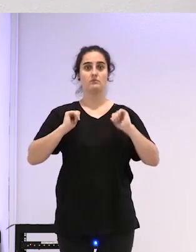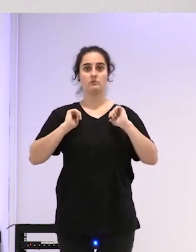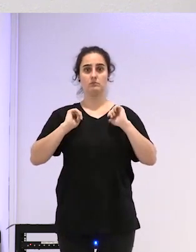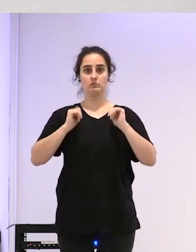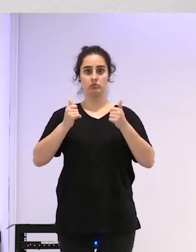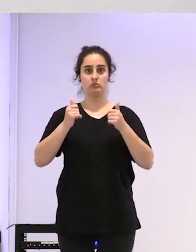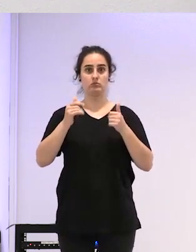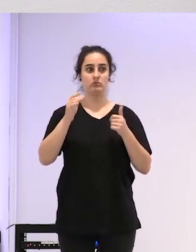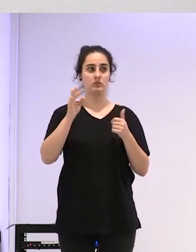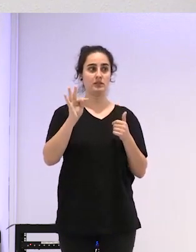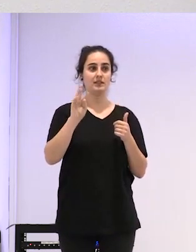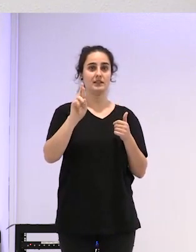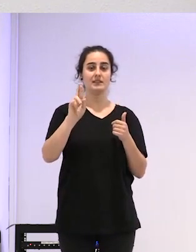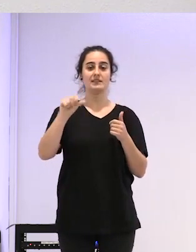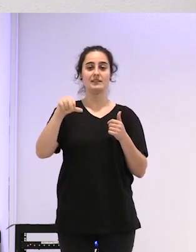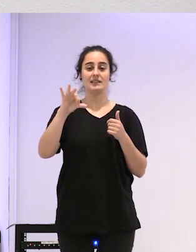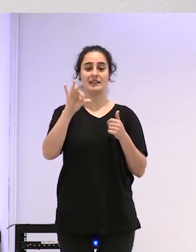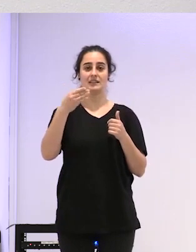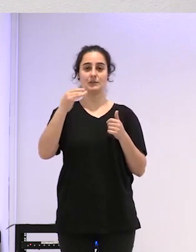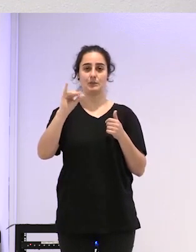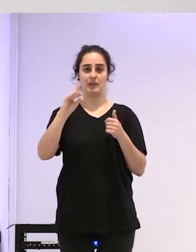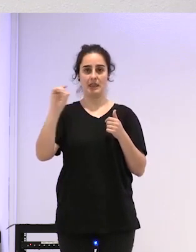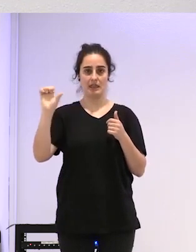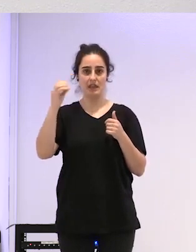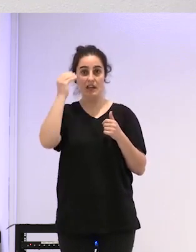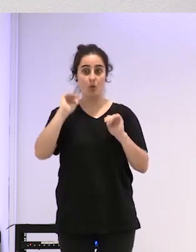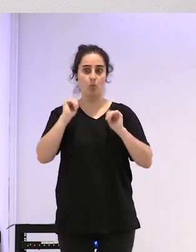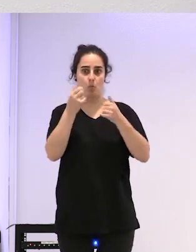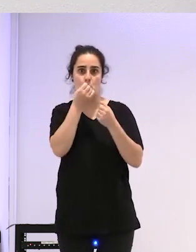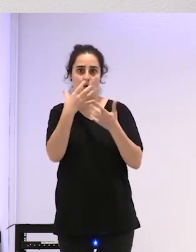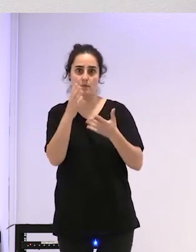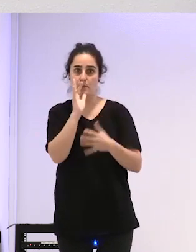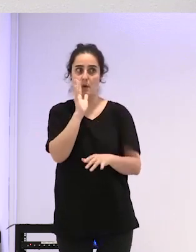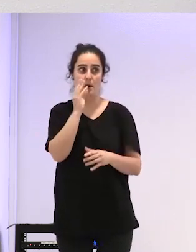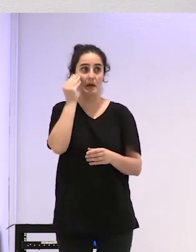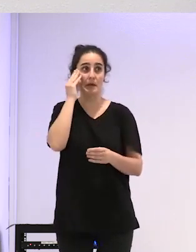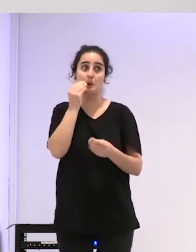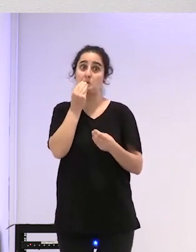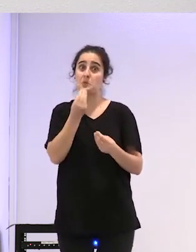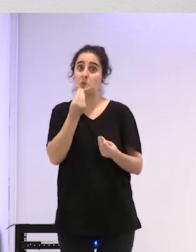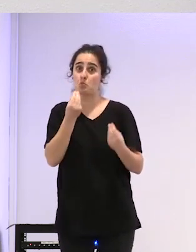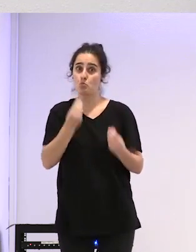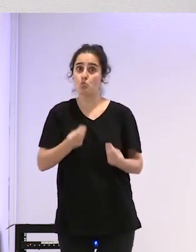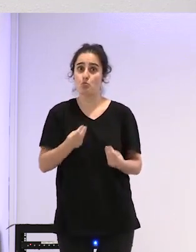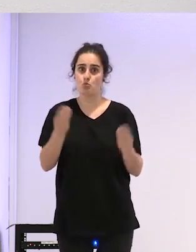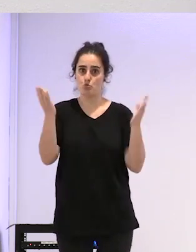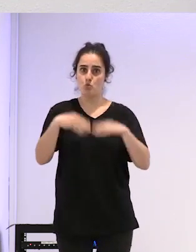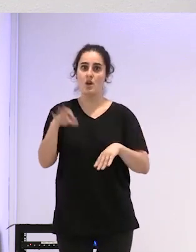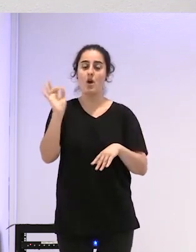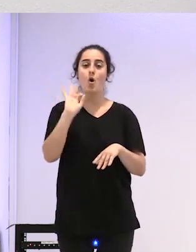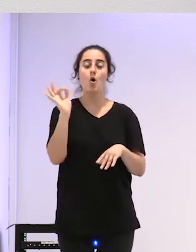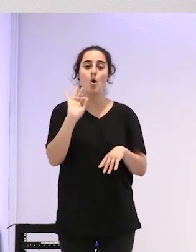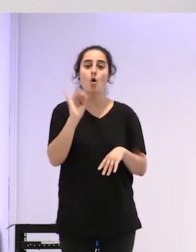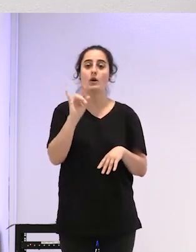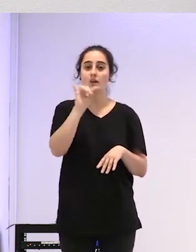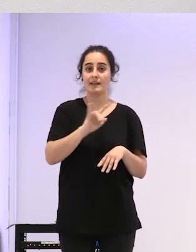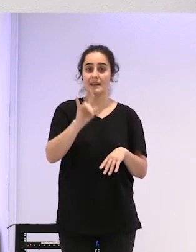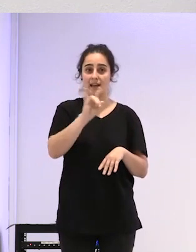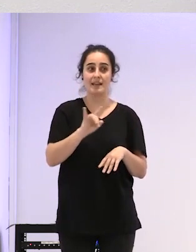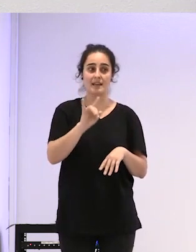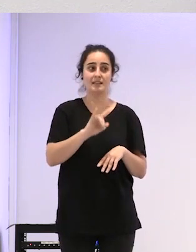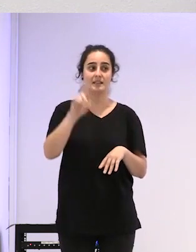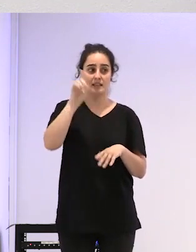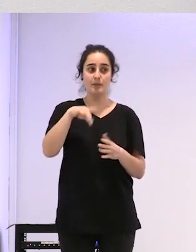Transline que me parece que empezó muy bien y ahora no está tampoco muy muy bien o en Canarias también vino una